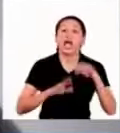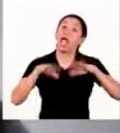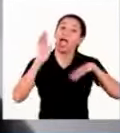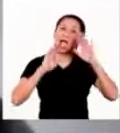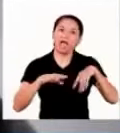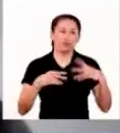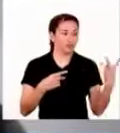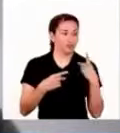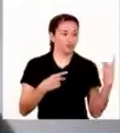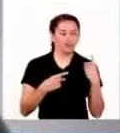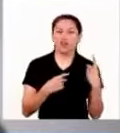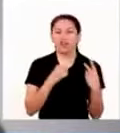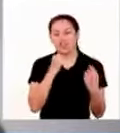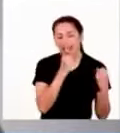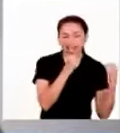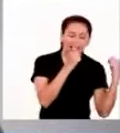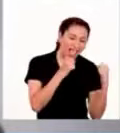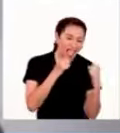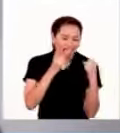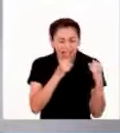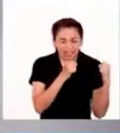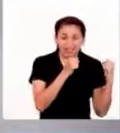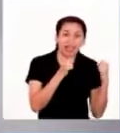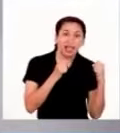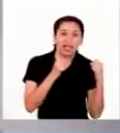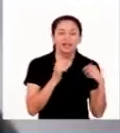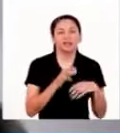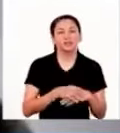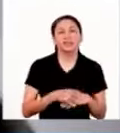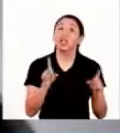incluso a veces hacemos dúo y cantamos los dos.